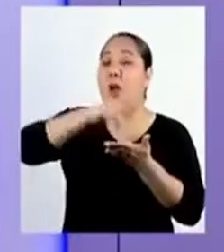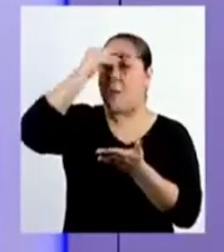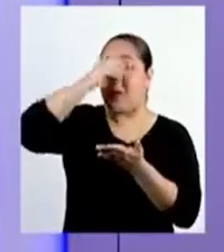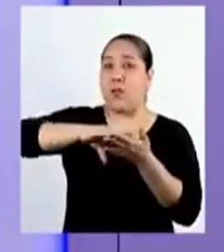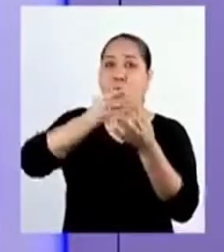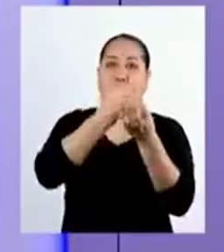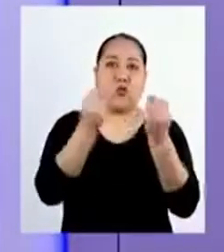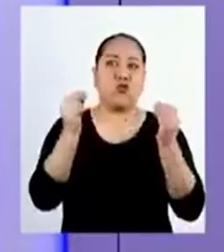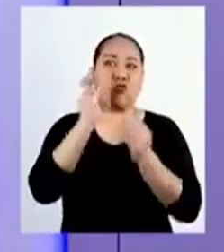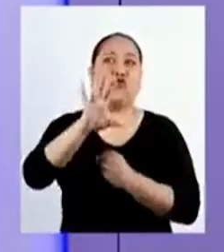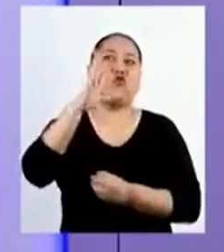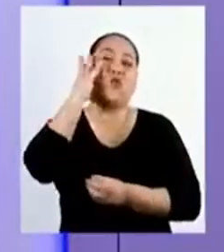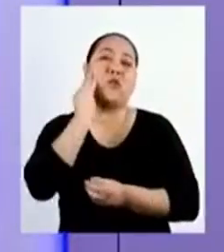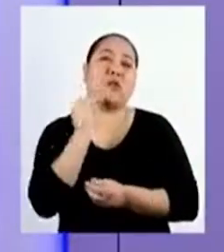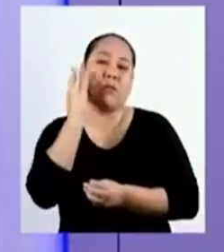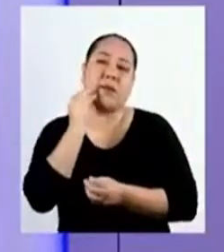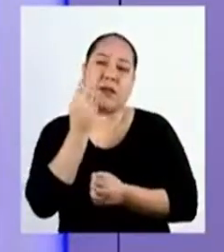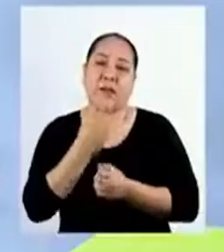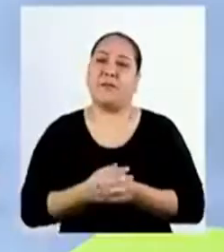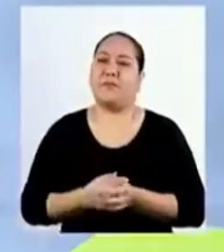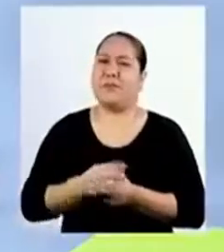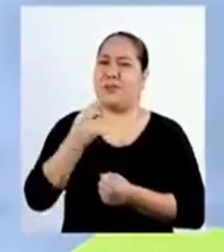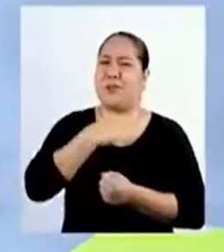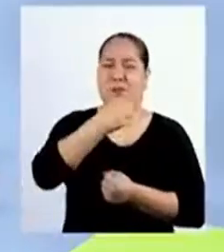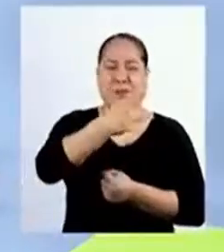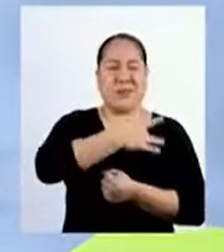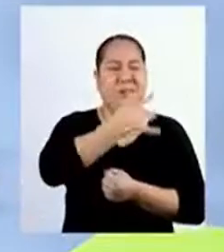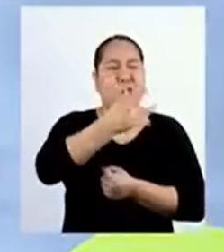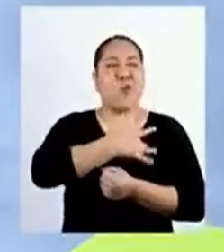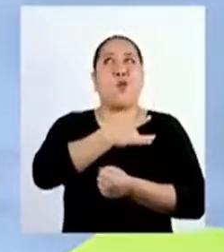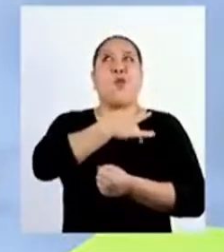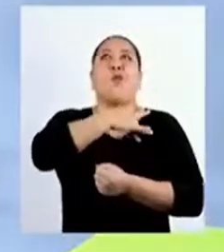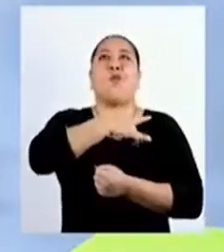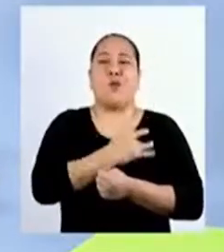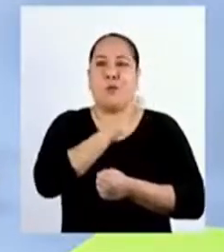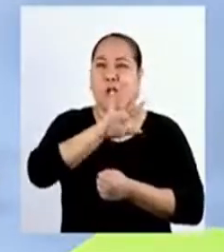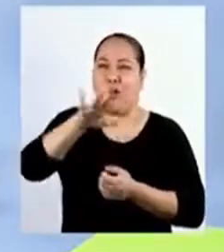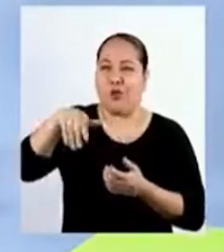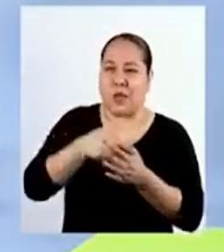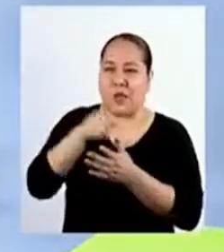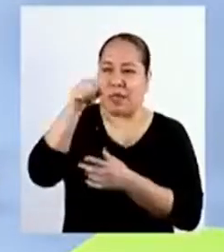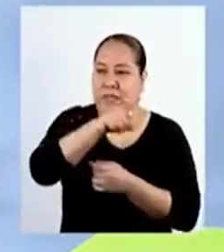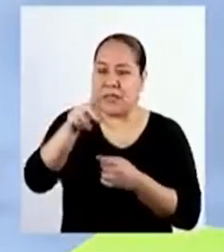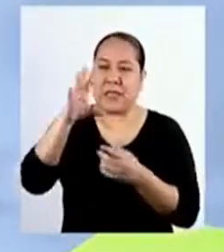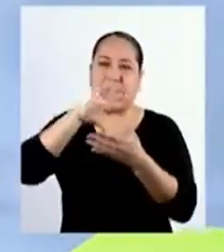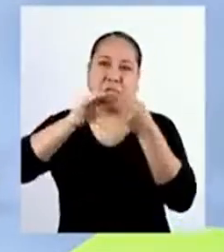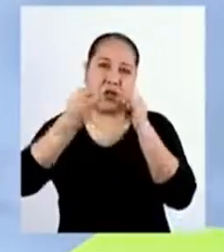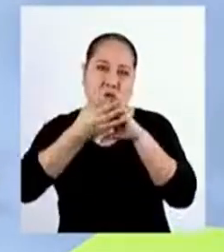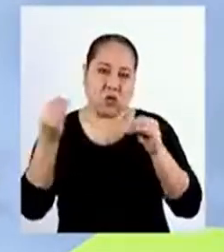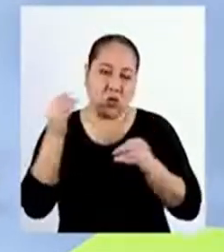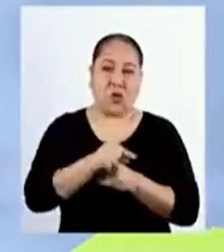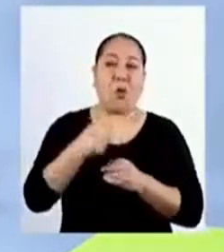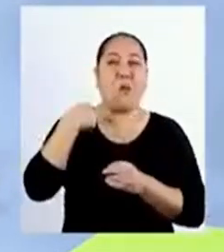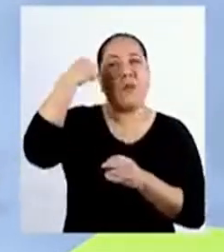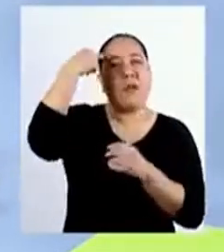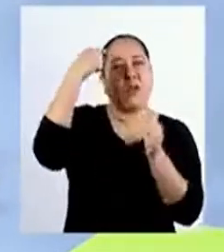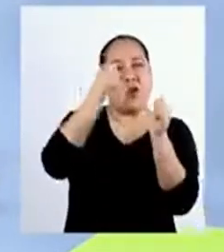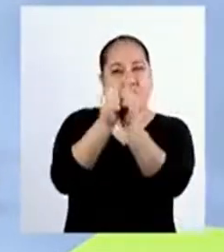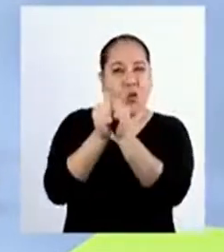Estoy aprendiendo mucho con sus experiencias. Yo me siento inspirado por todas estas historias y creo que